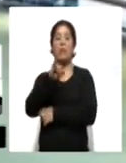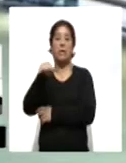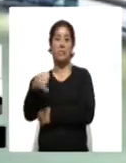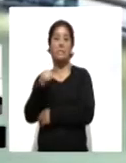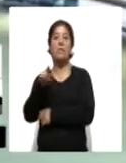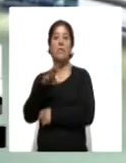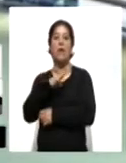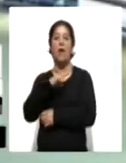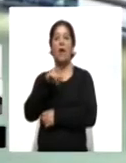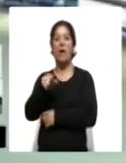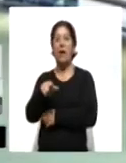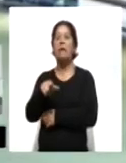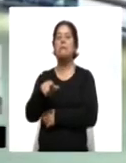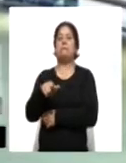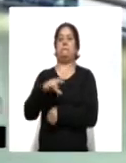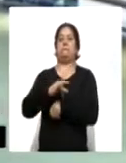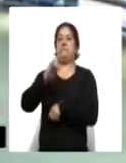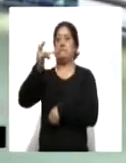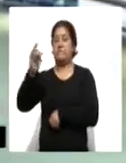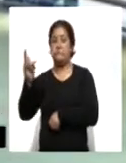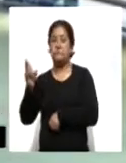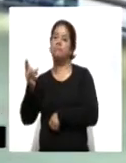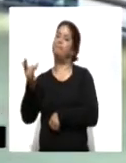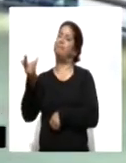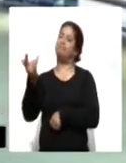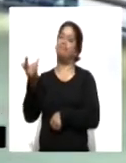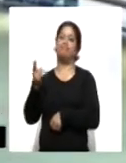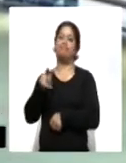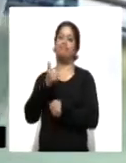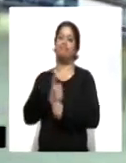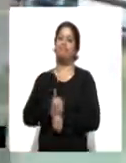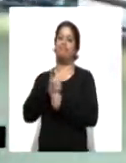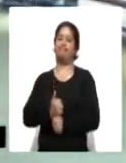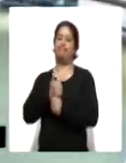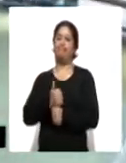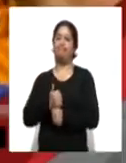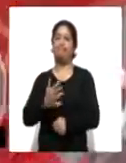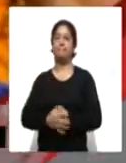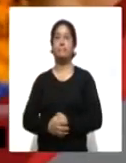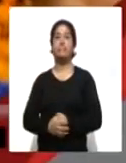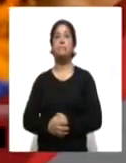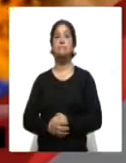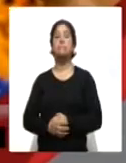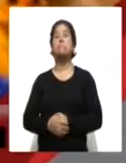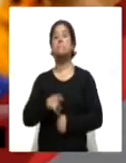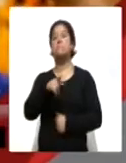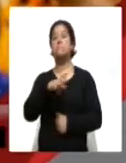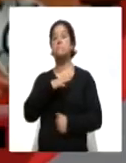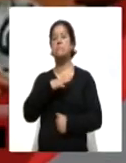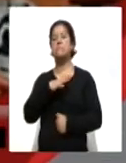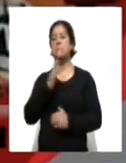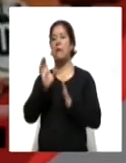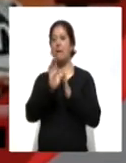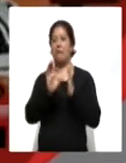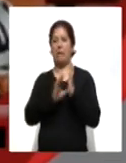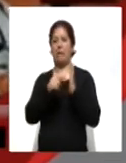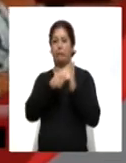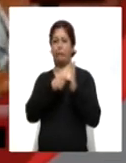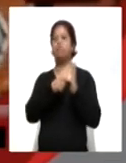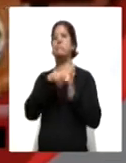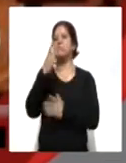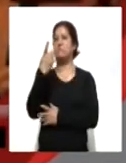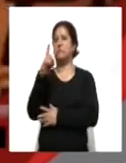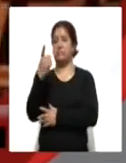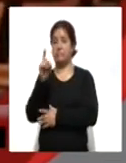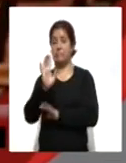de su ausencia por lesión, pues vaya, vaya que la han sufrido. Después de pasar por un duro calendario durante diciembre y dar